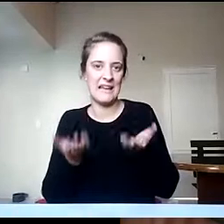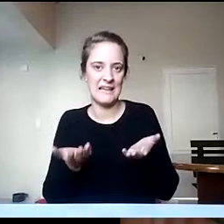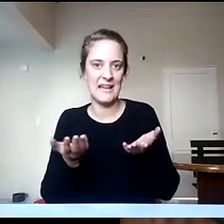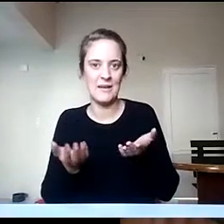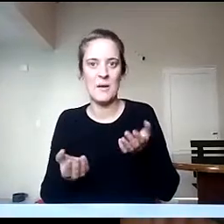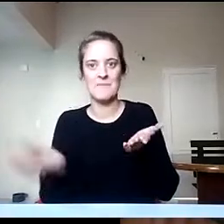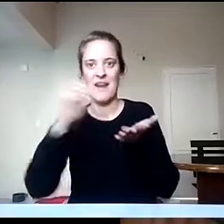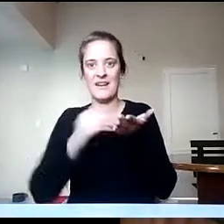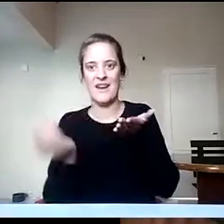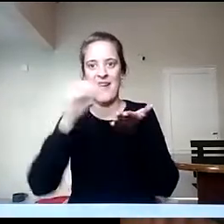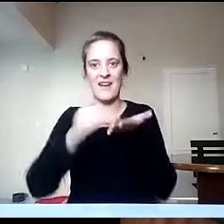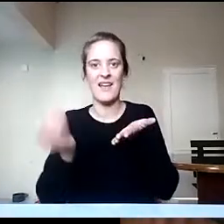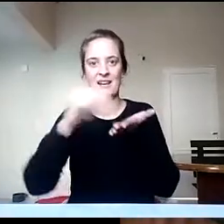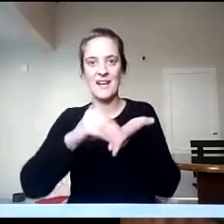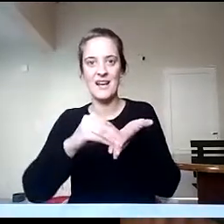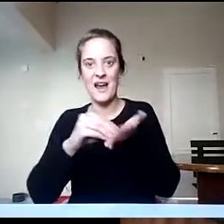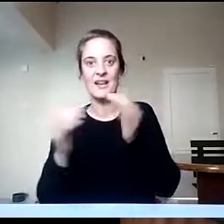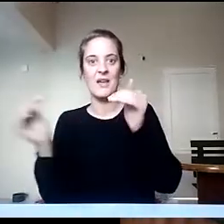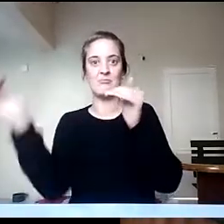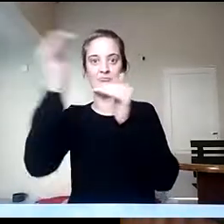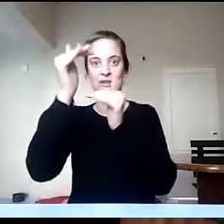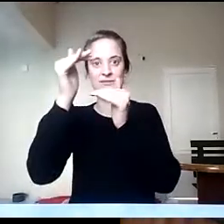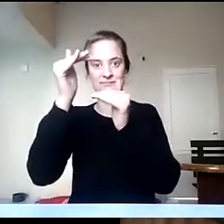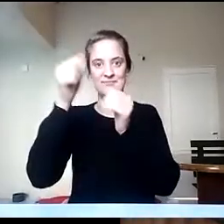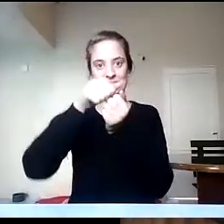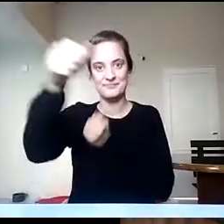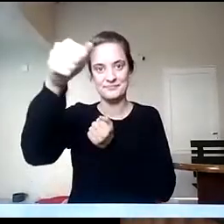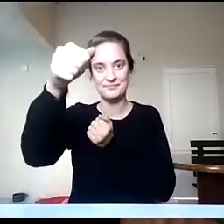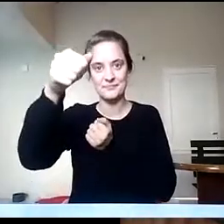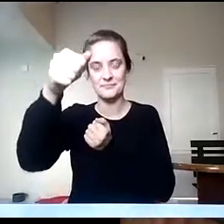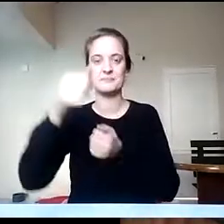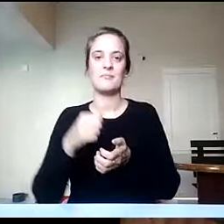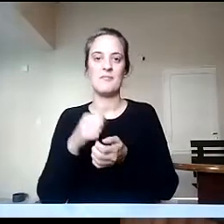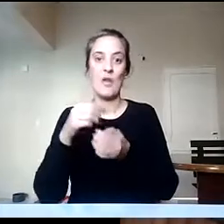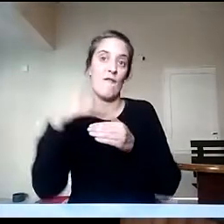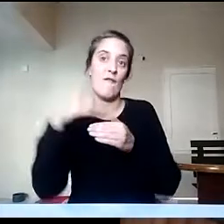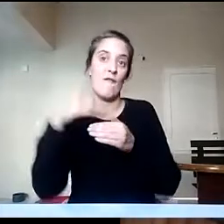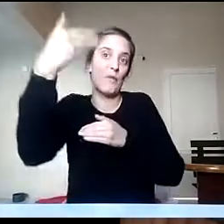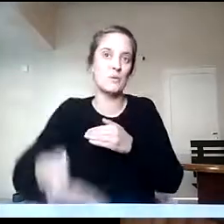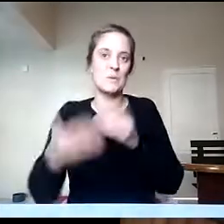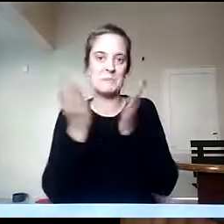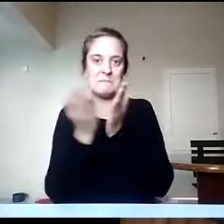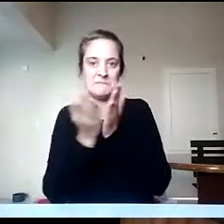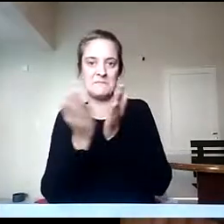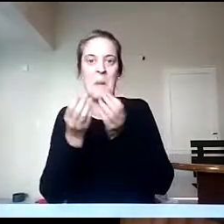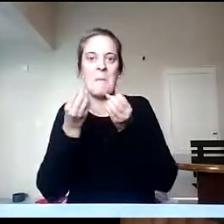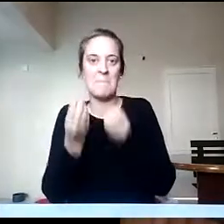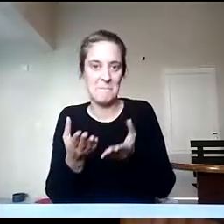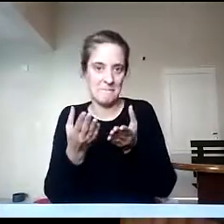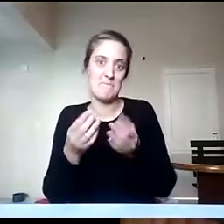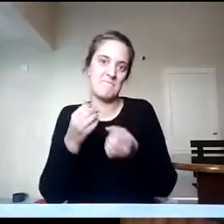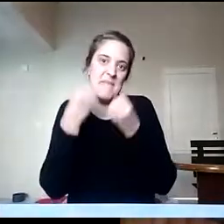formación de postítulos que también les sirva a ustedes como una herramienta para una inserción laboral y una formación profesional más completa.